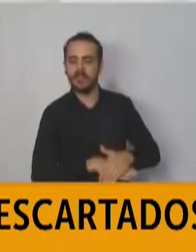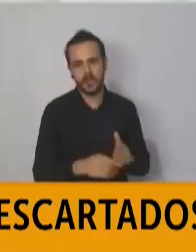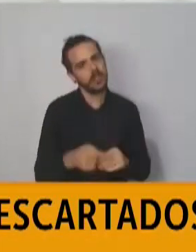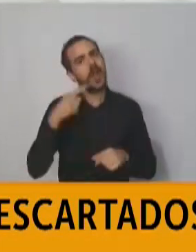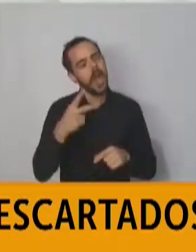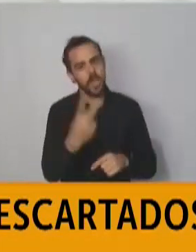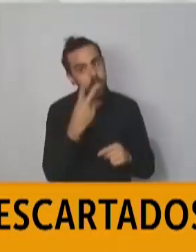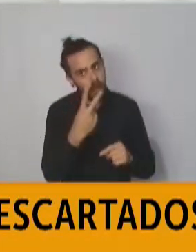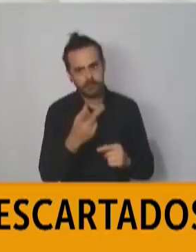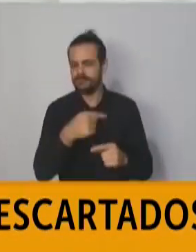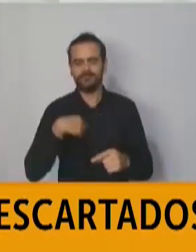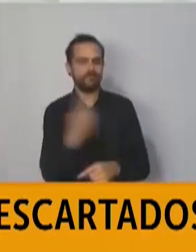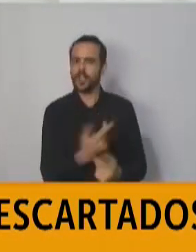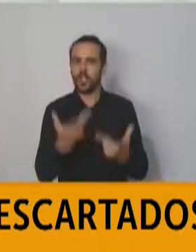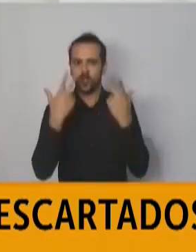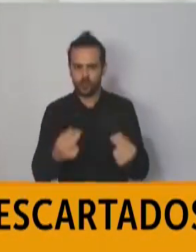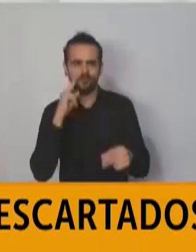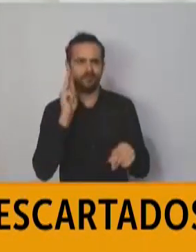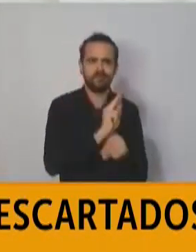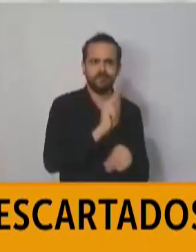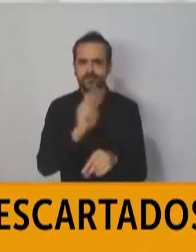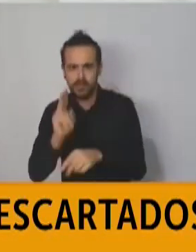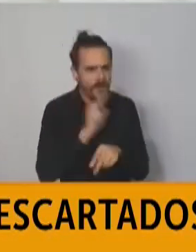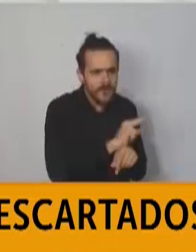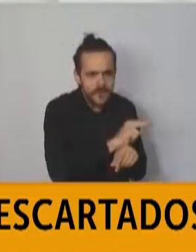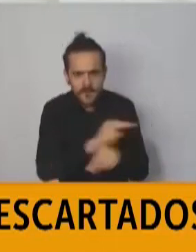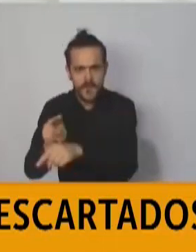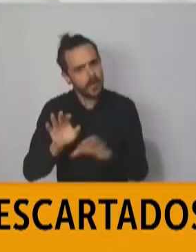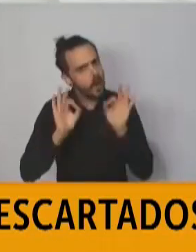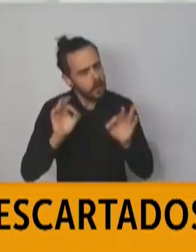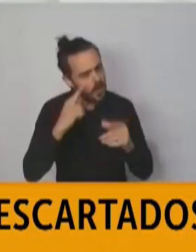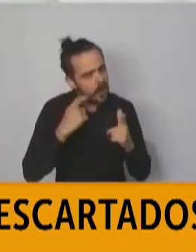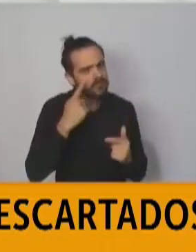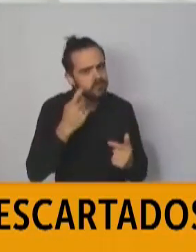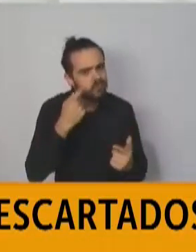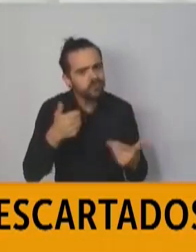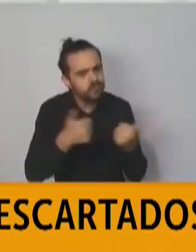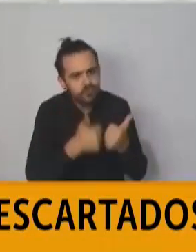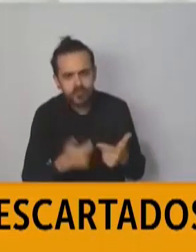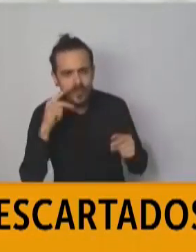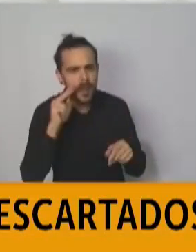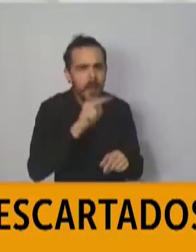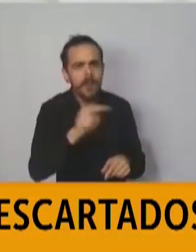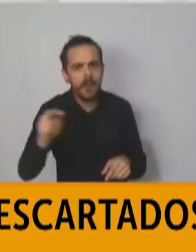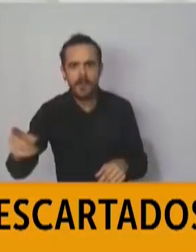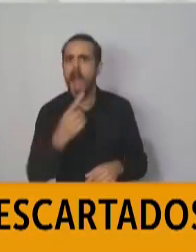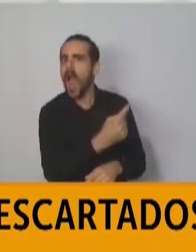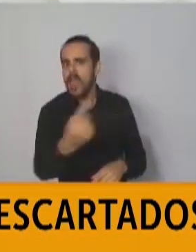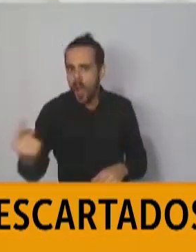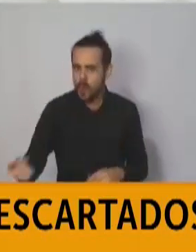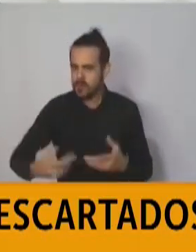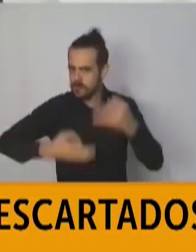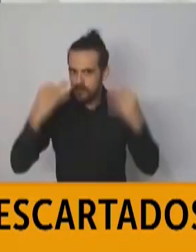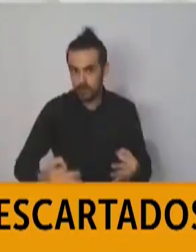permanente, estamos labrando las actas necesarias y obviamente que cuando tengamos la reglamentación del anuncio que hizo ayer